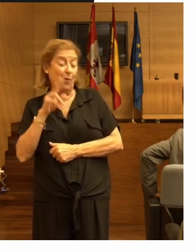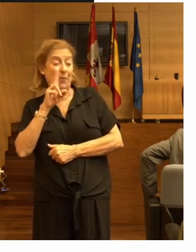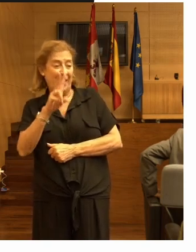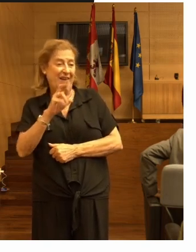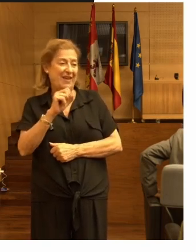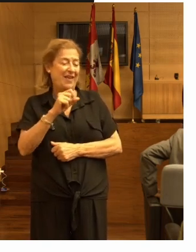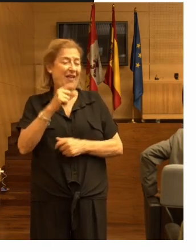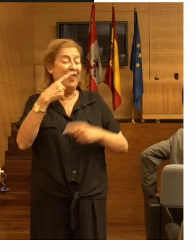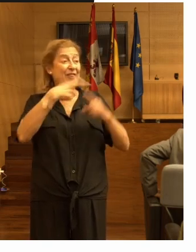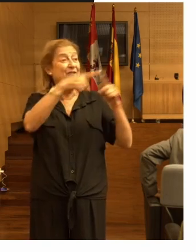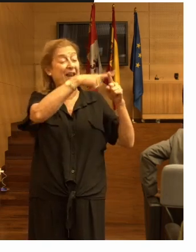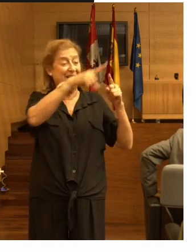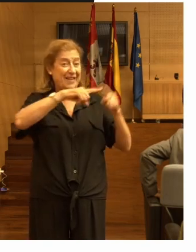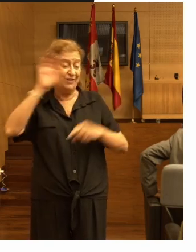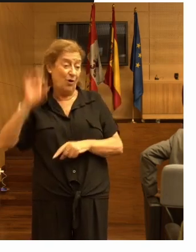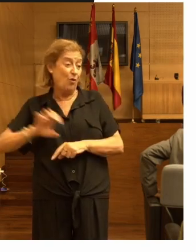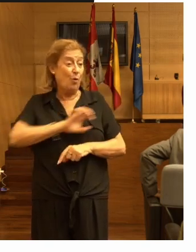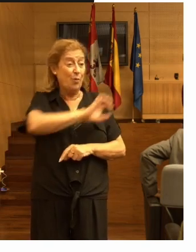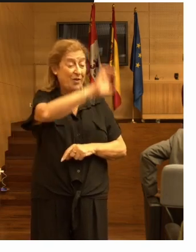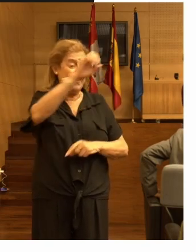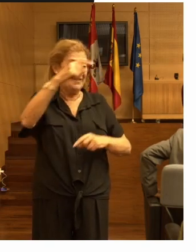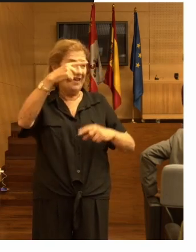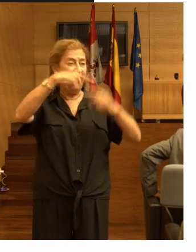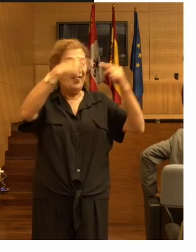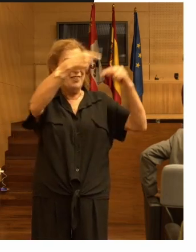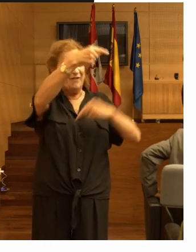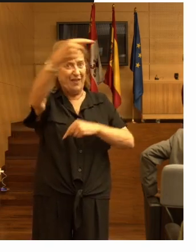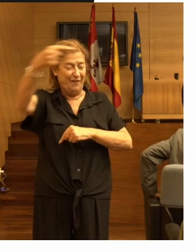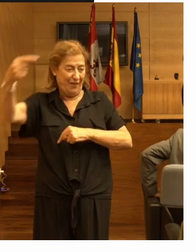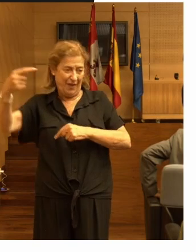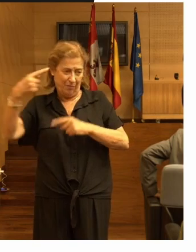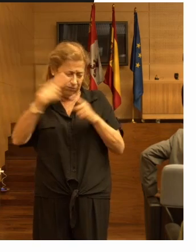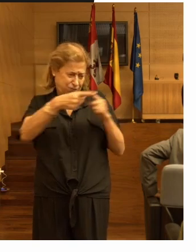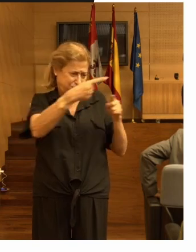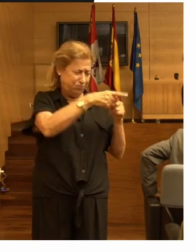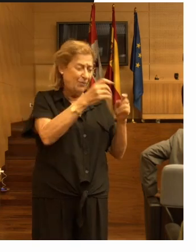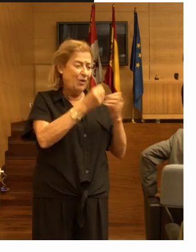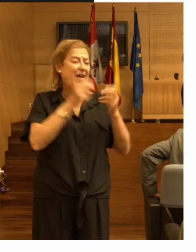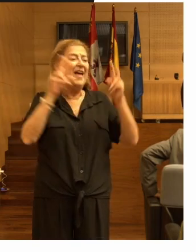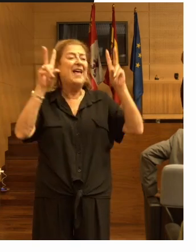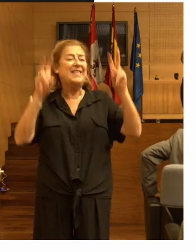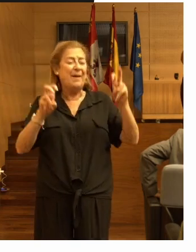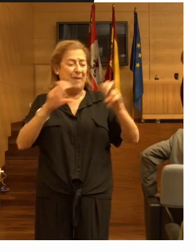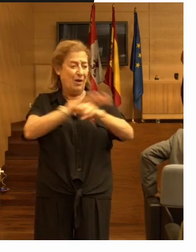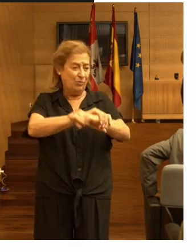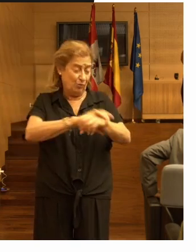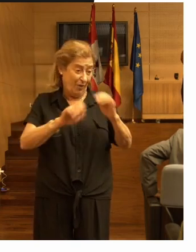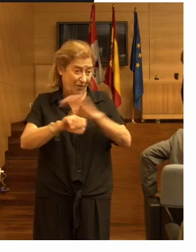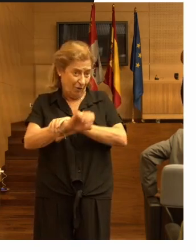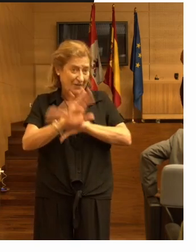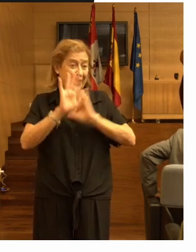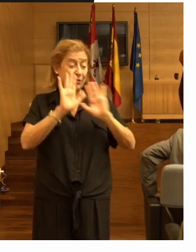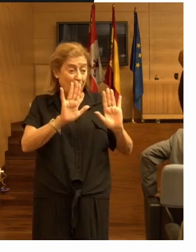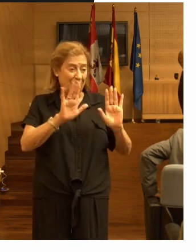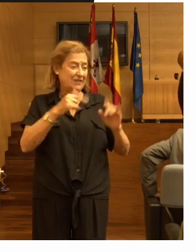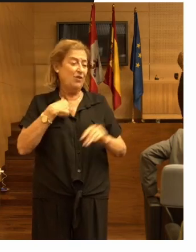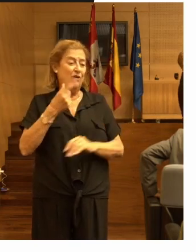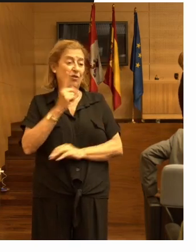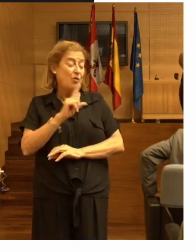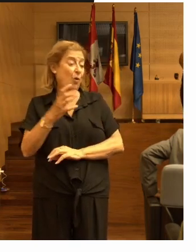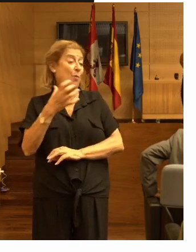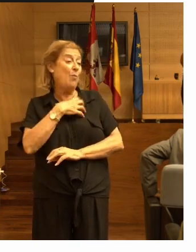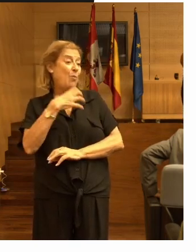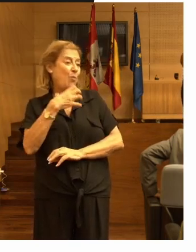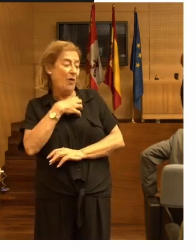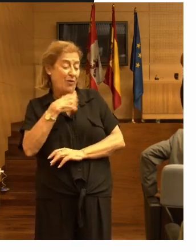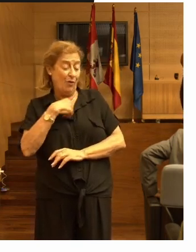diferentes comunidades las diferencias amplias que hay con el tema de las sujeciones entonces al no poder tener esa